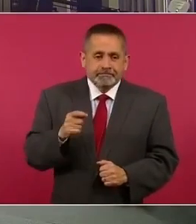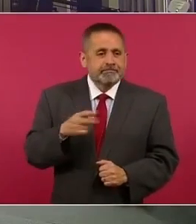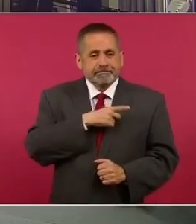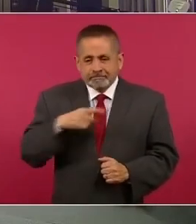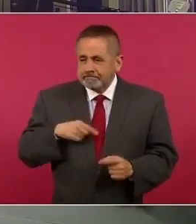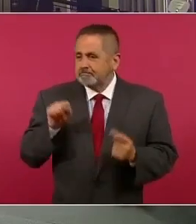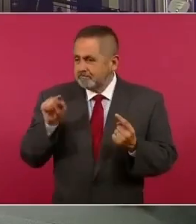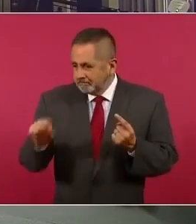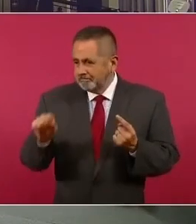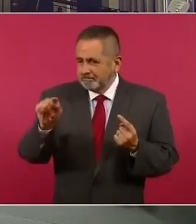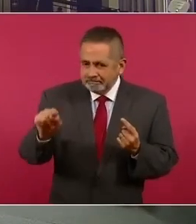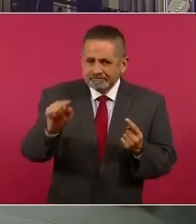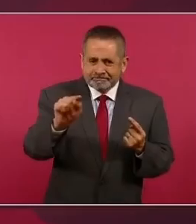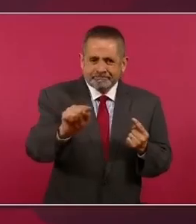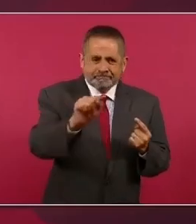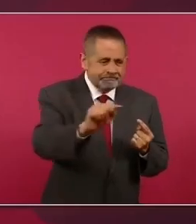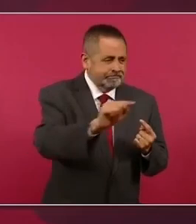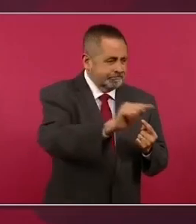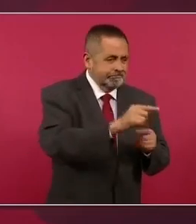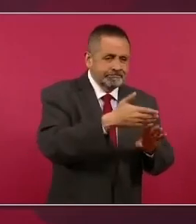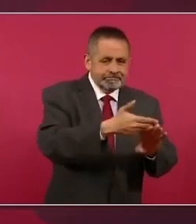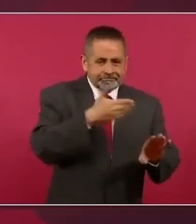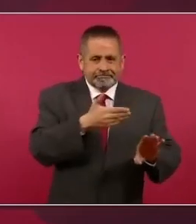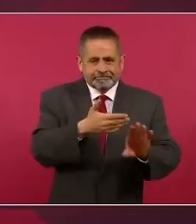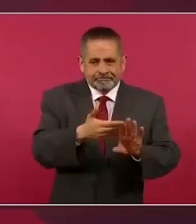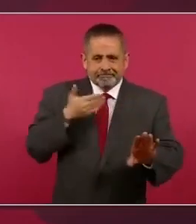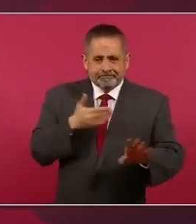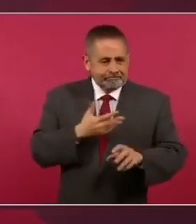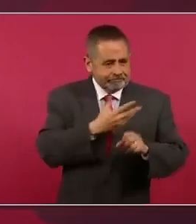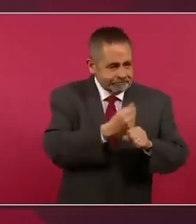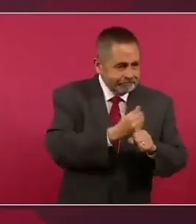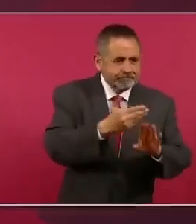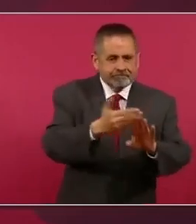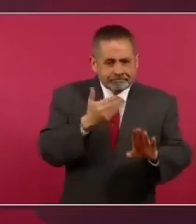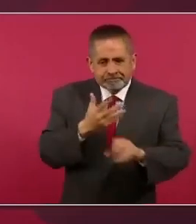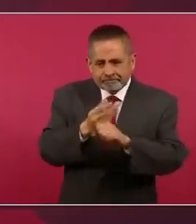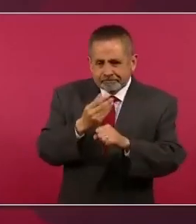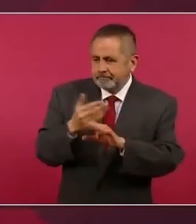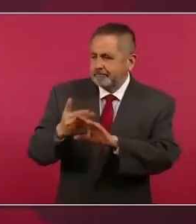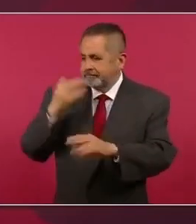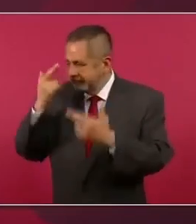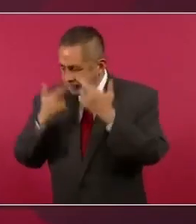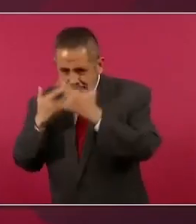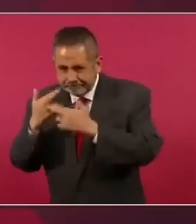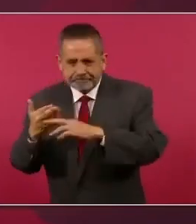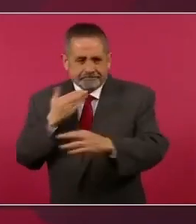de manera preventiva la revisión en bares